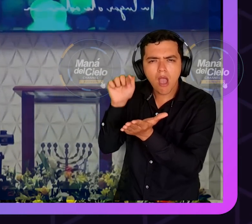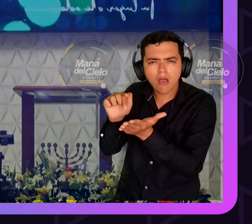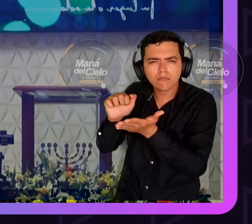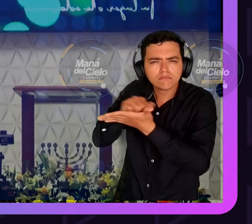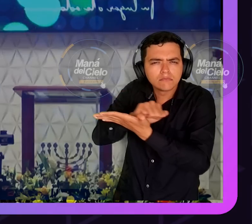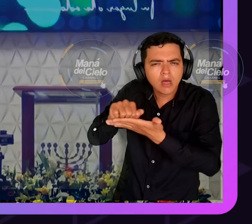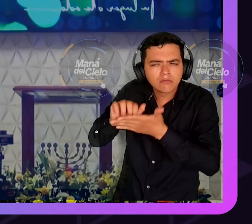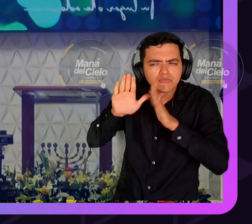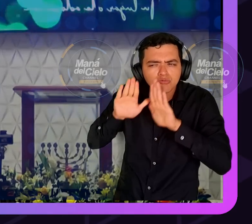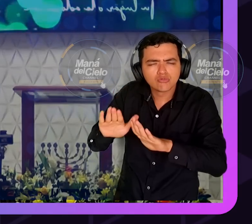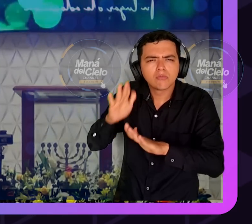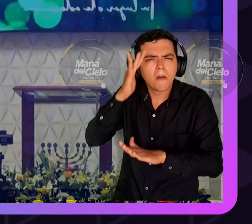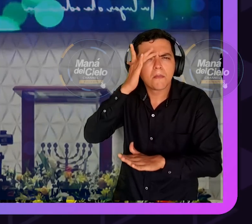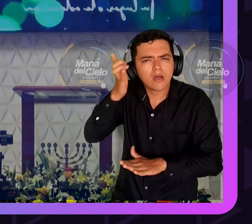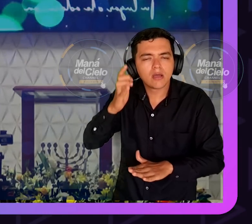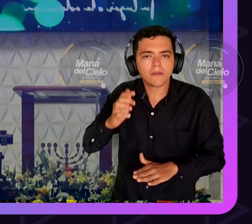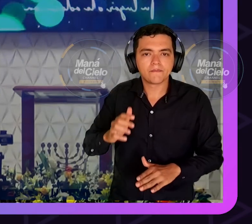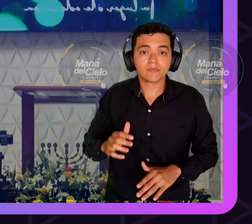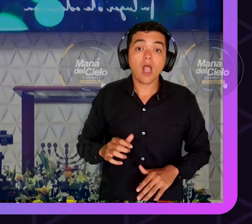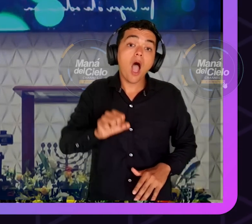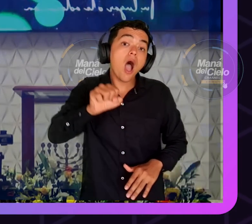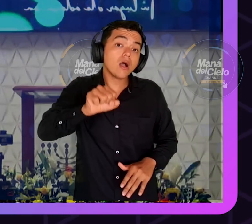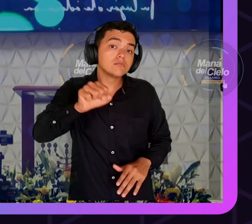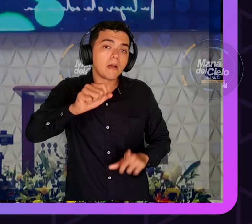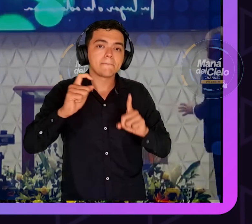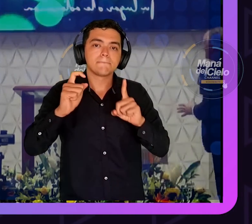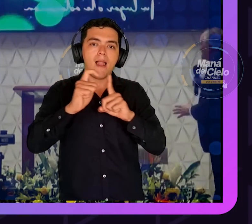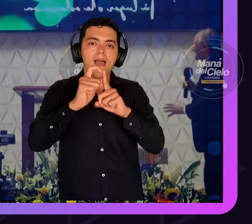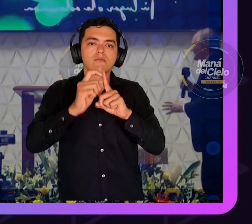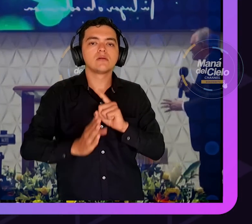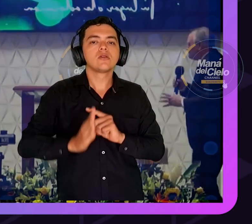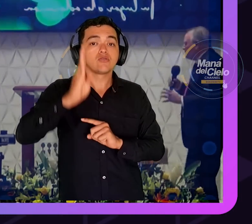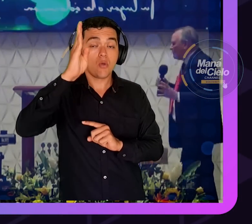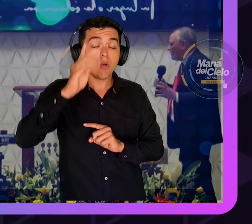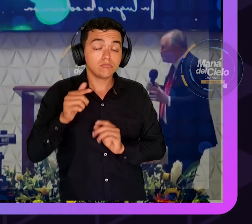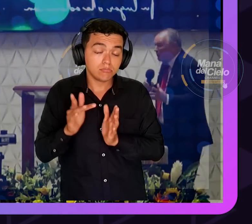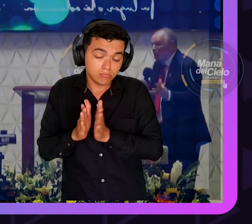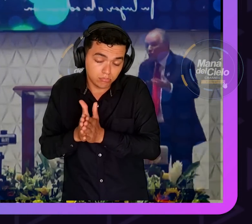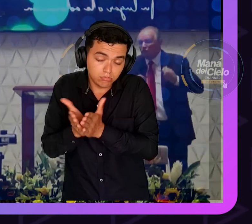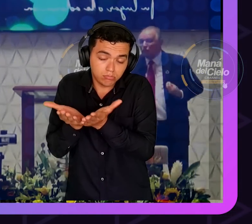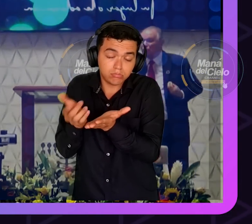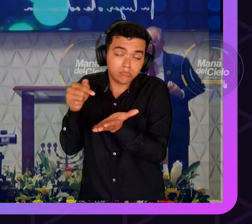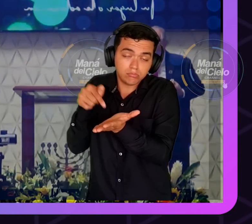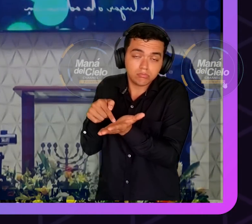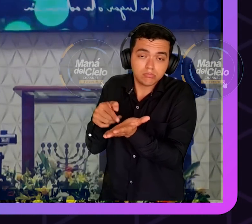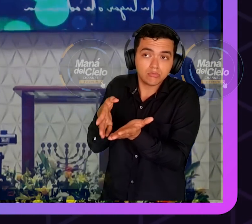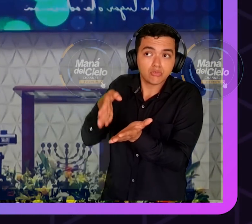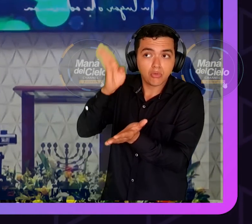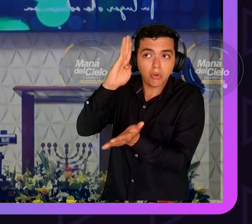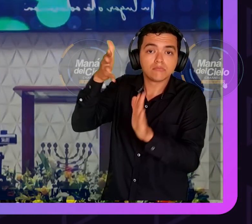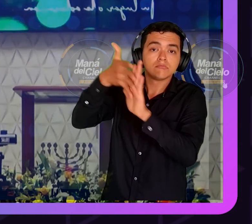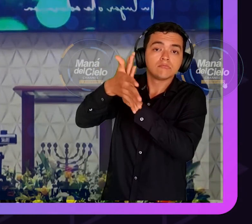La Biblia. Y leemos la palabra de Dios. Sí, pero como yo no tengo un sustento de eso,